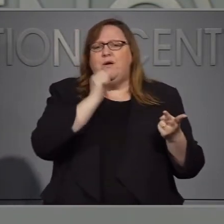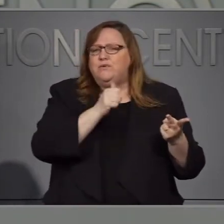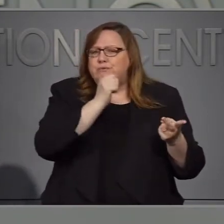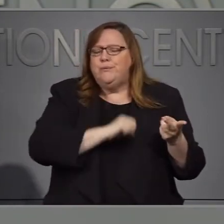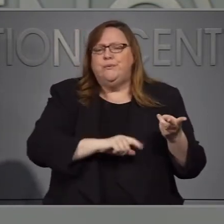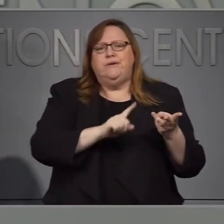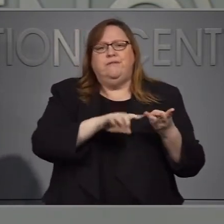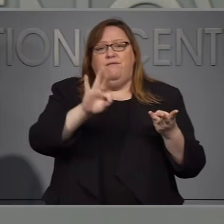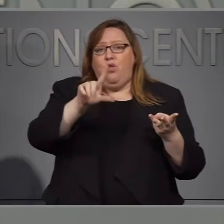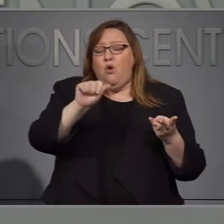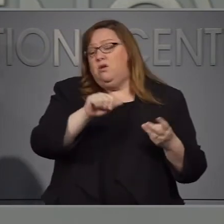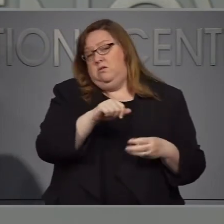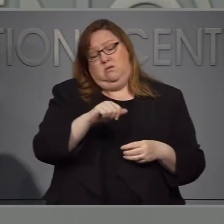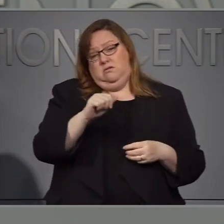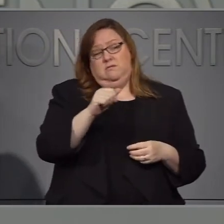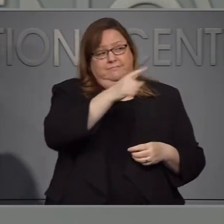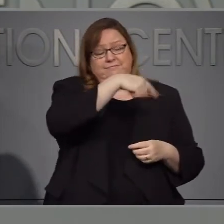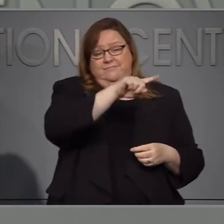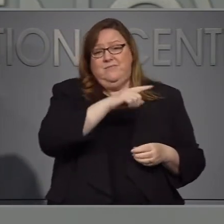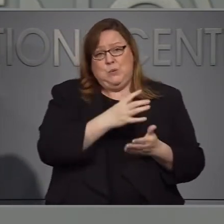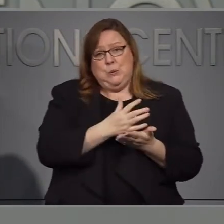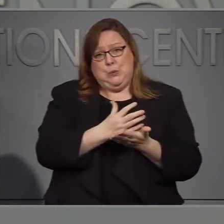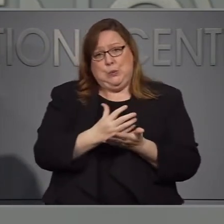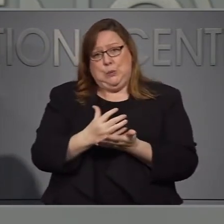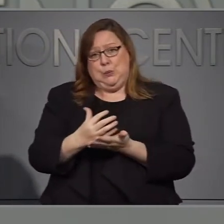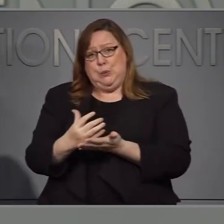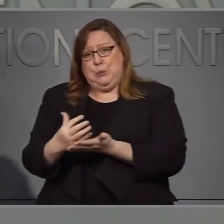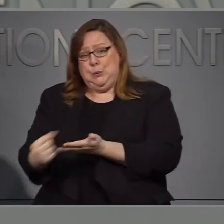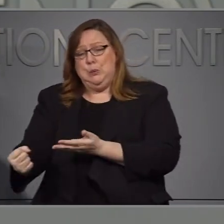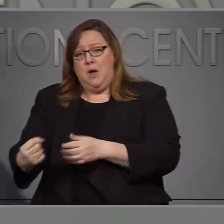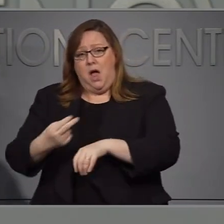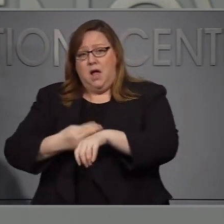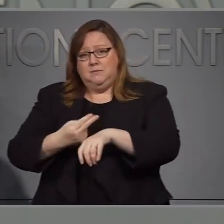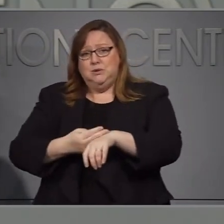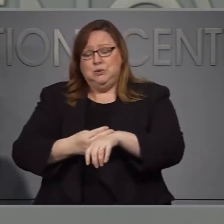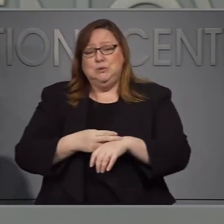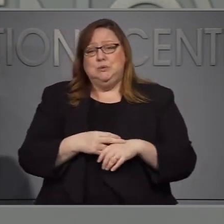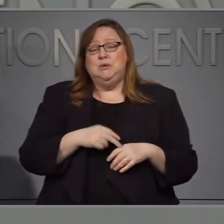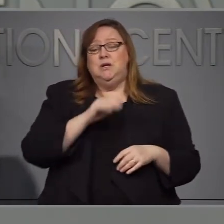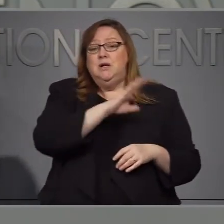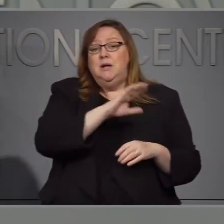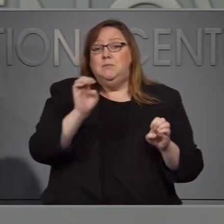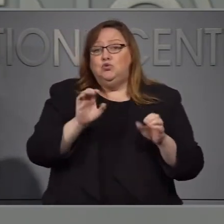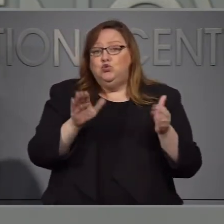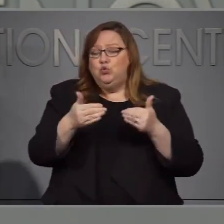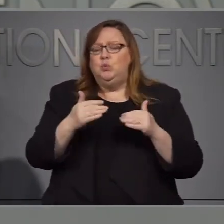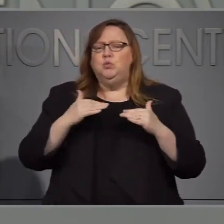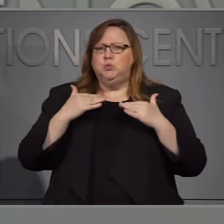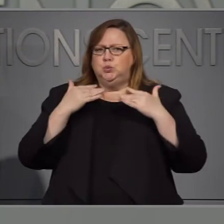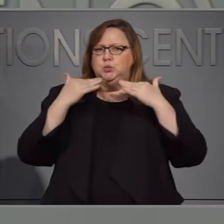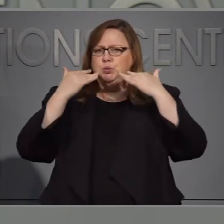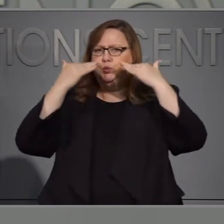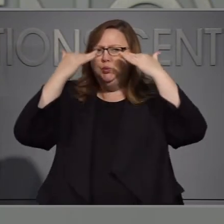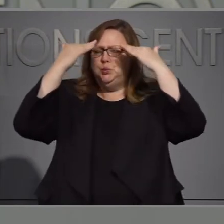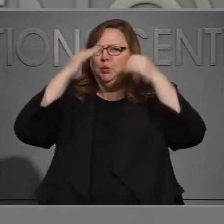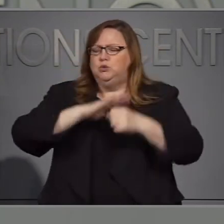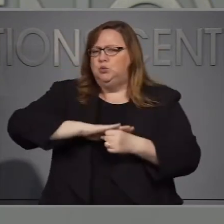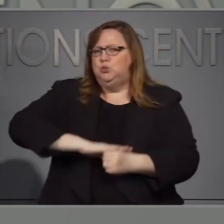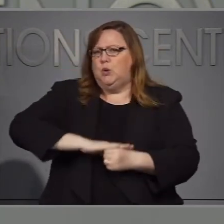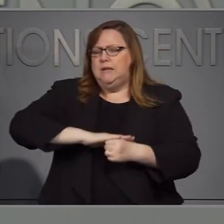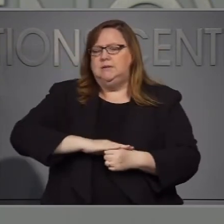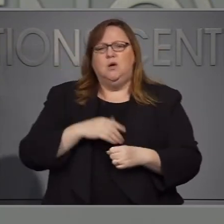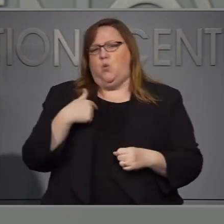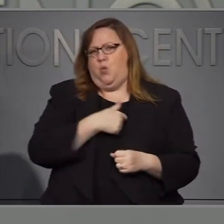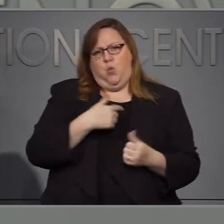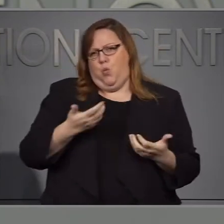texas y Arizona su problema es que ellos se les están acabando las salas de emergencia y los hospitales nosotros no queremos estar